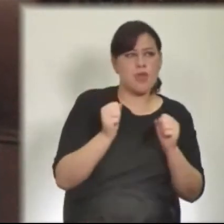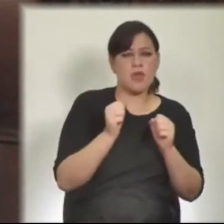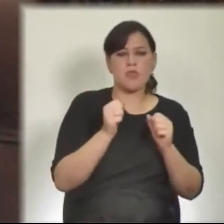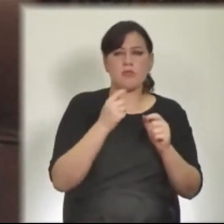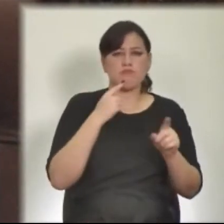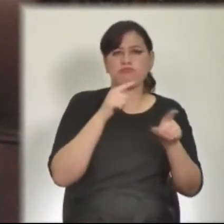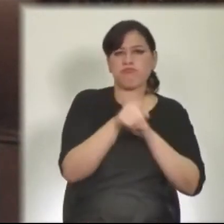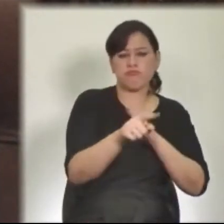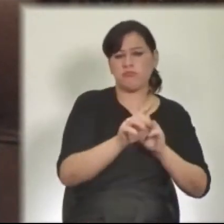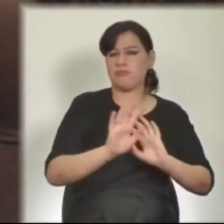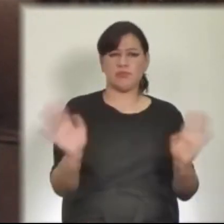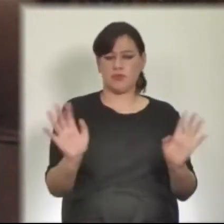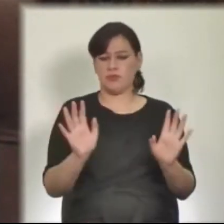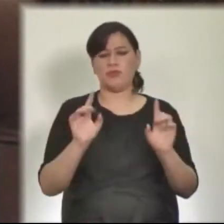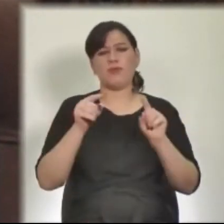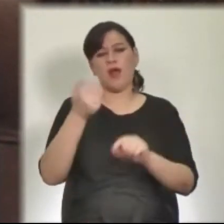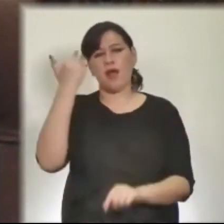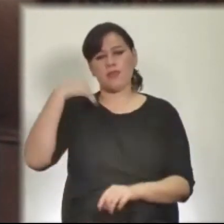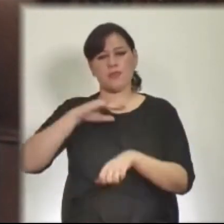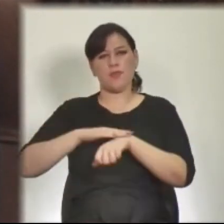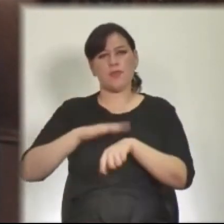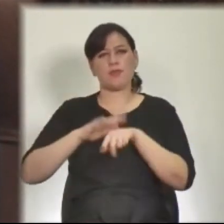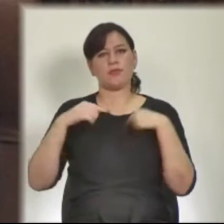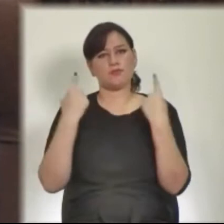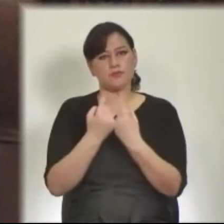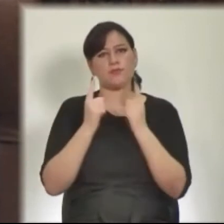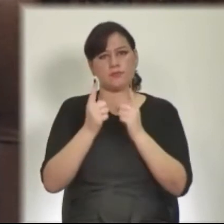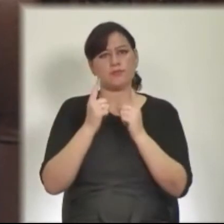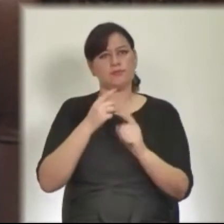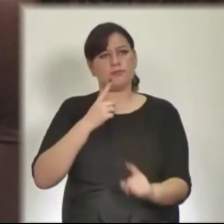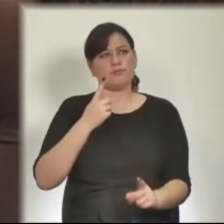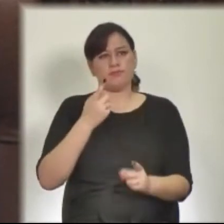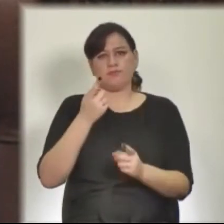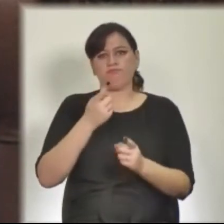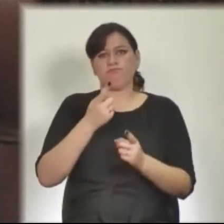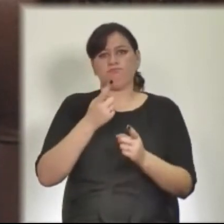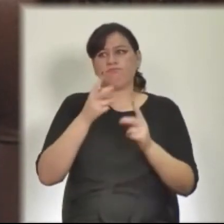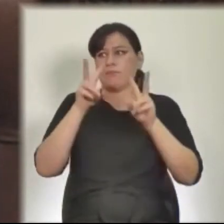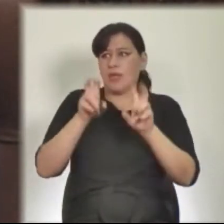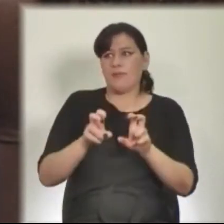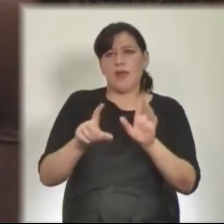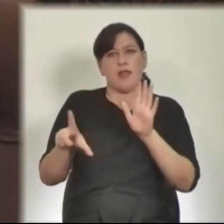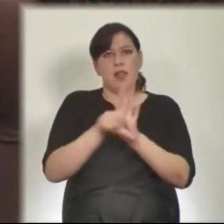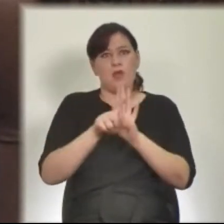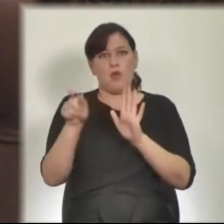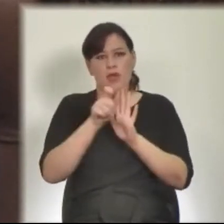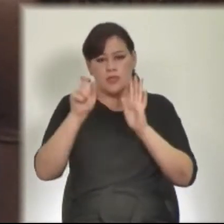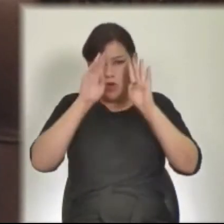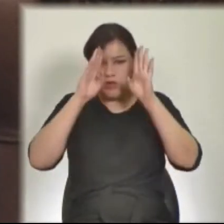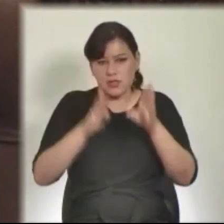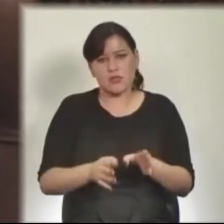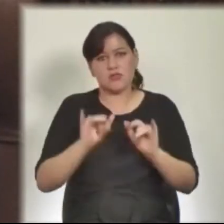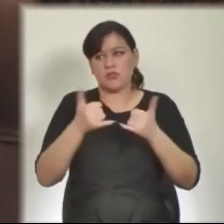institucional. En su momento, compartimos aquí los reparos que nos merecía la ley de urgencia en materia de accionar